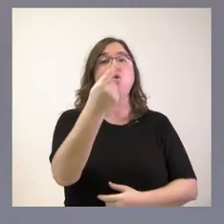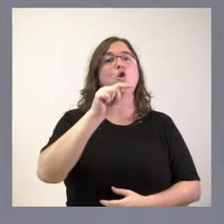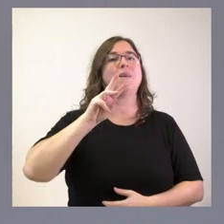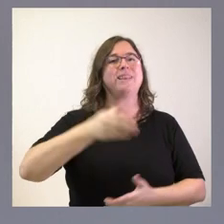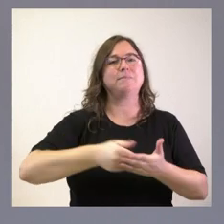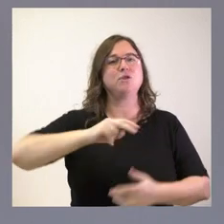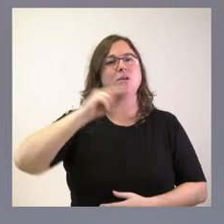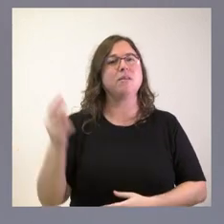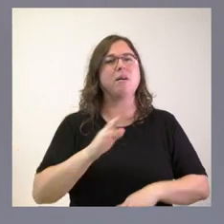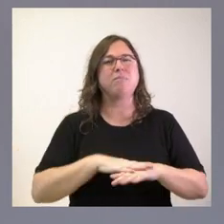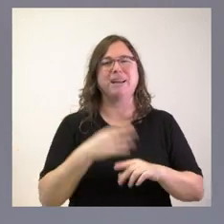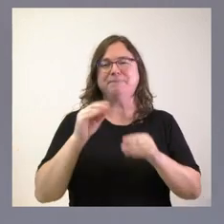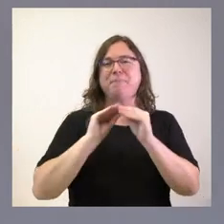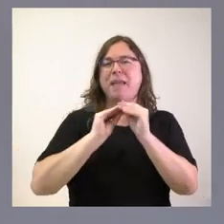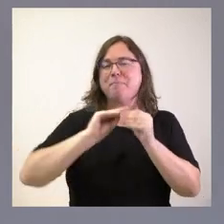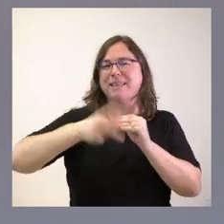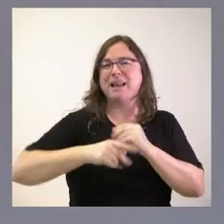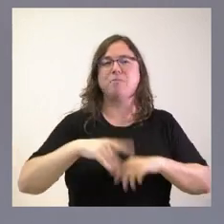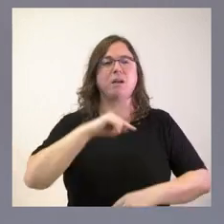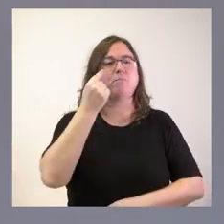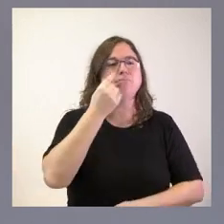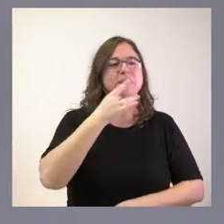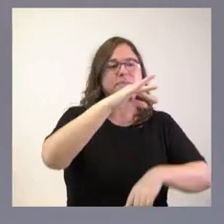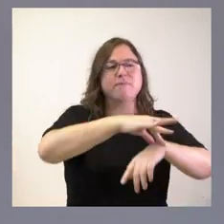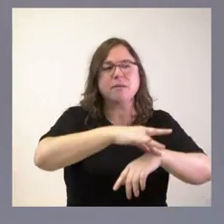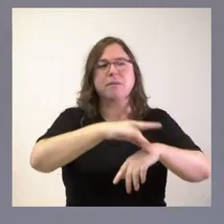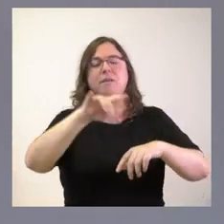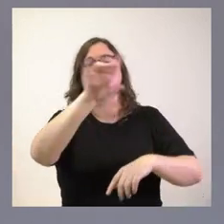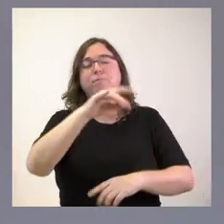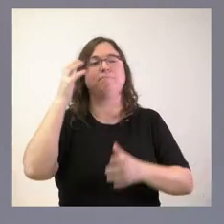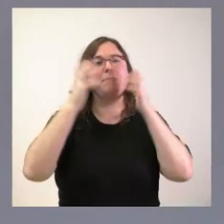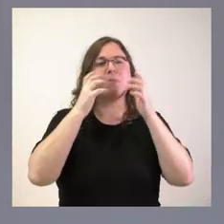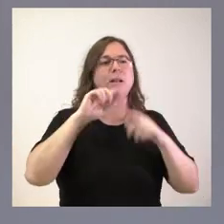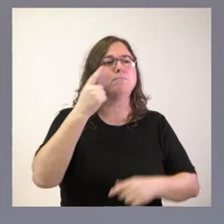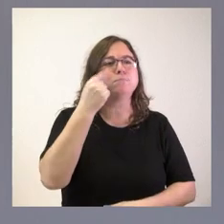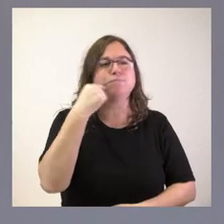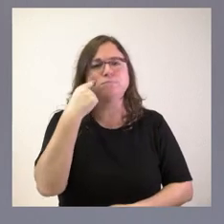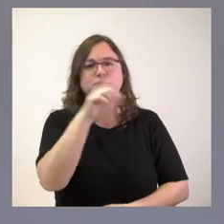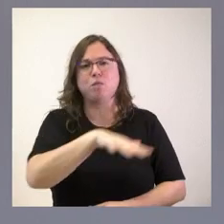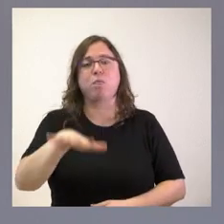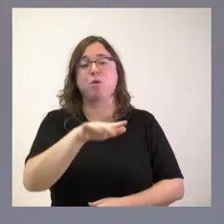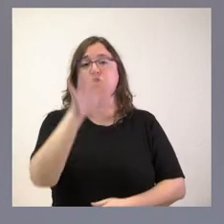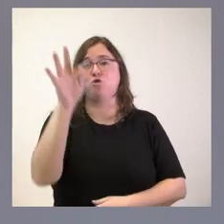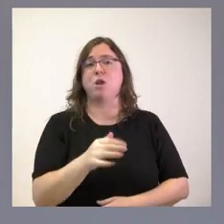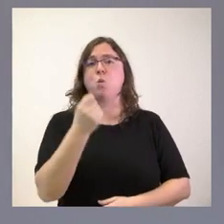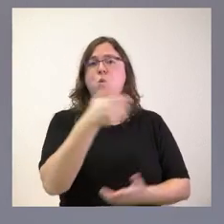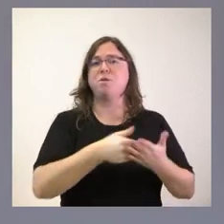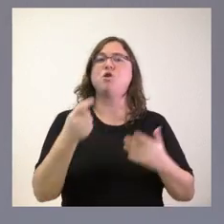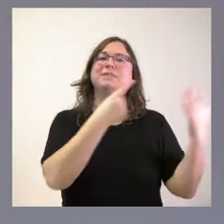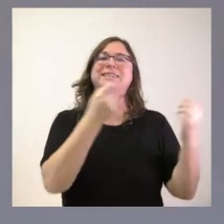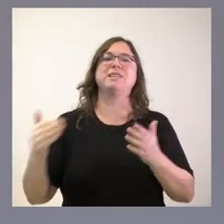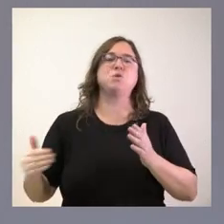adquisición de material diverso para identificación individual de animales de las especies ovina, caprina y bovina. 1.600.000 unidades